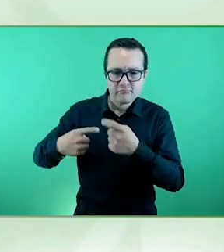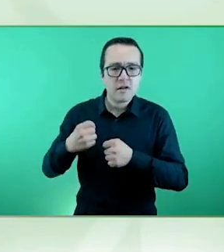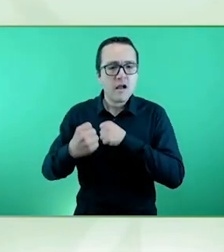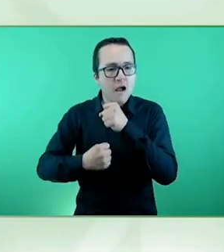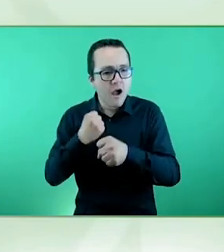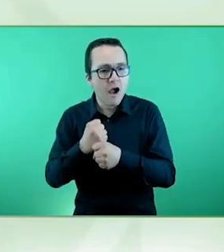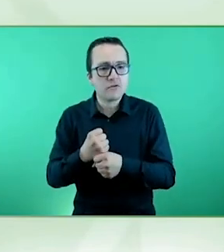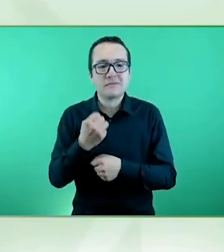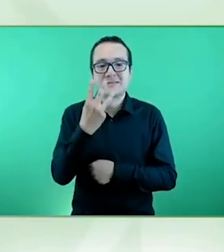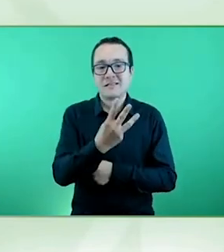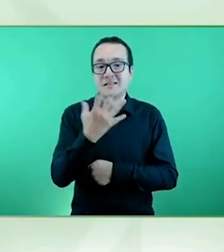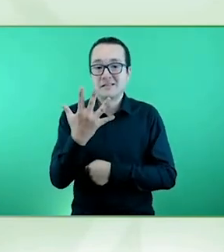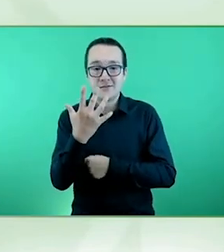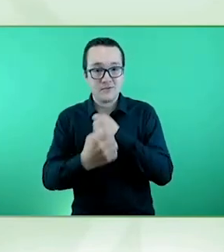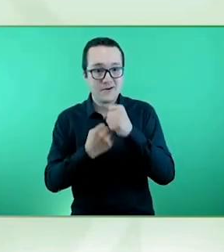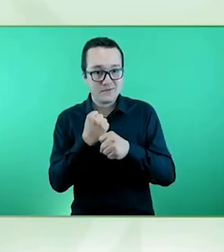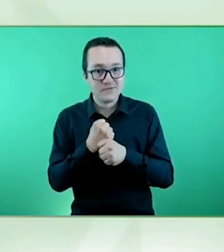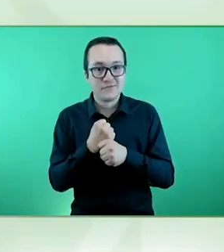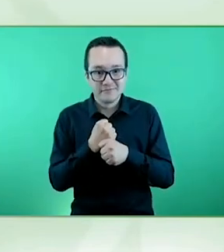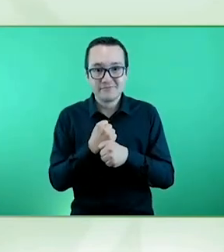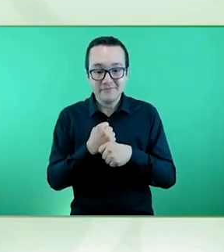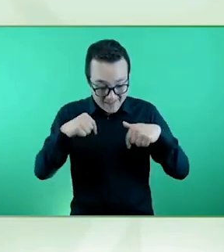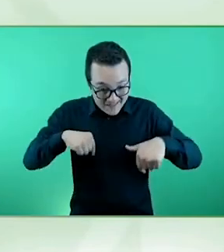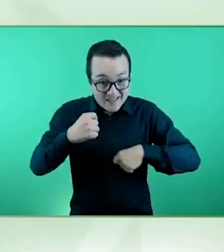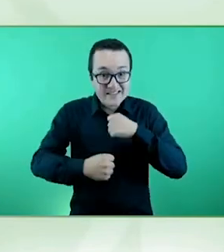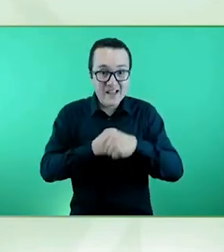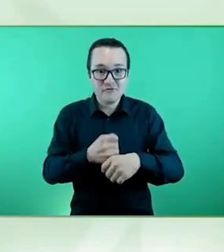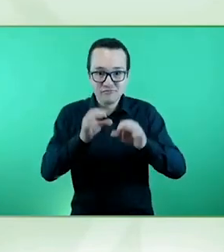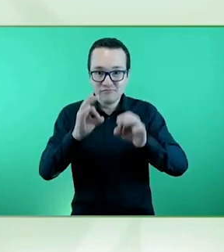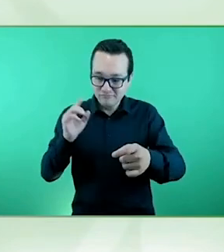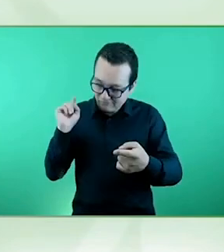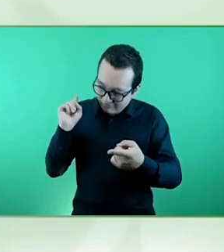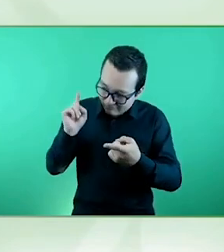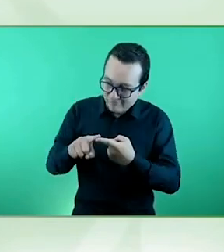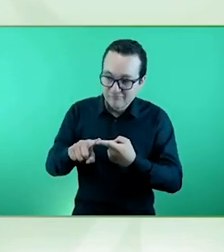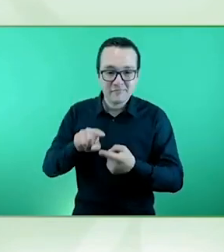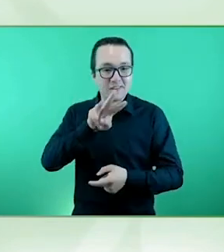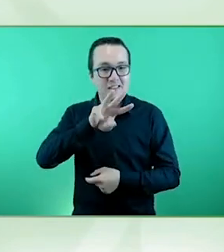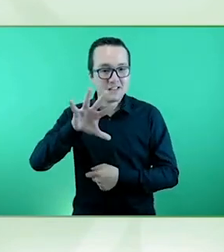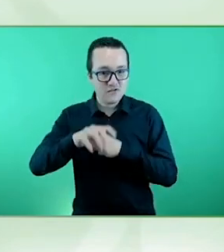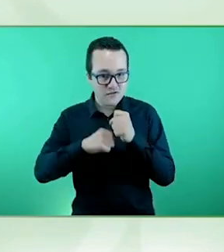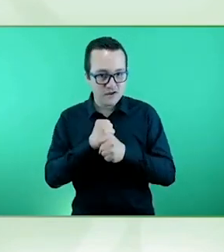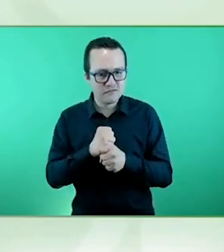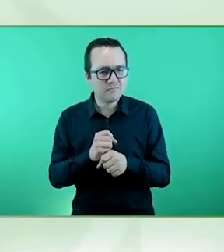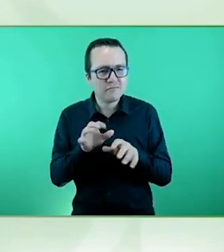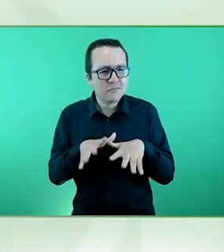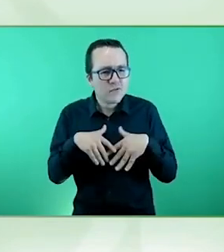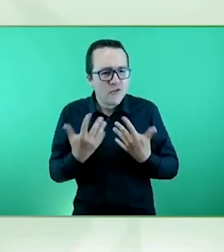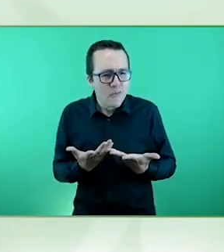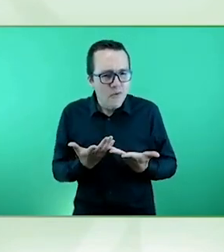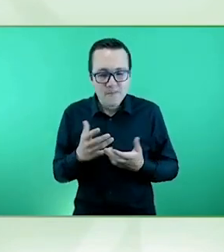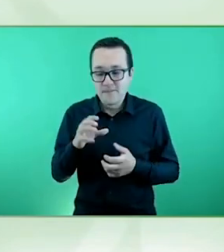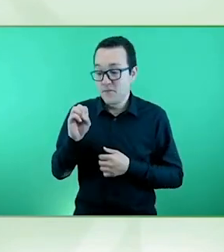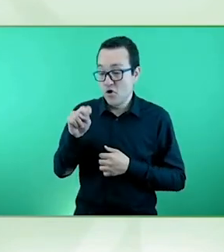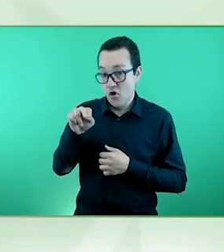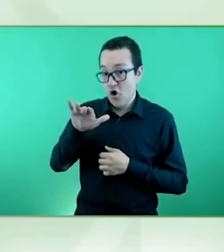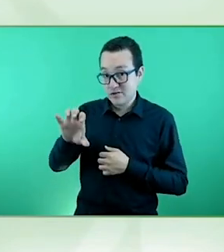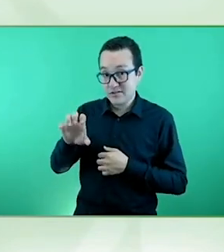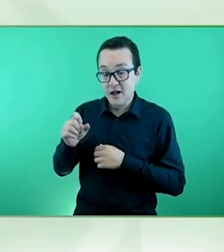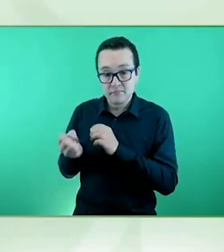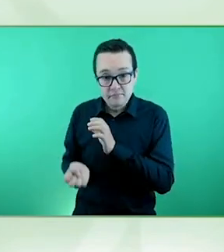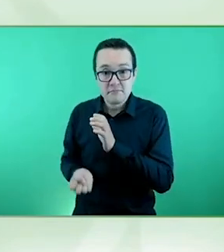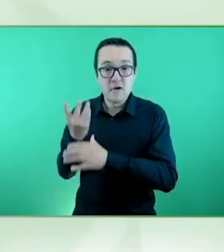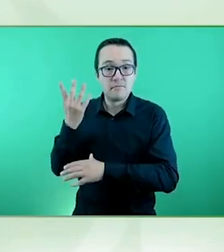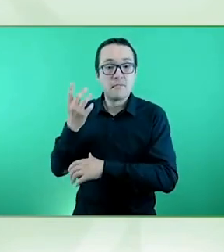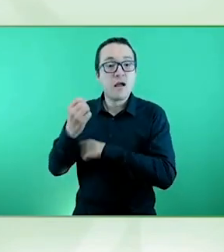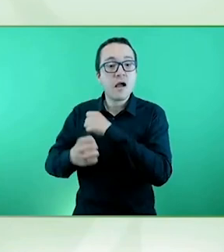año 35, pero nace después de la creación de la ONCE en el año 38, o sea que tenemos